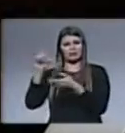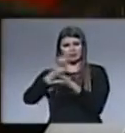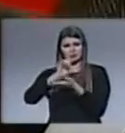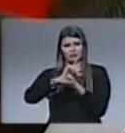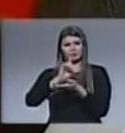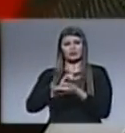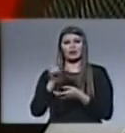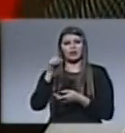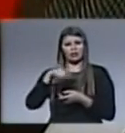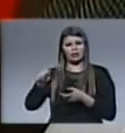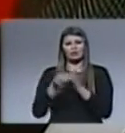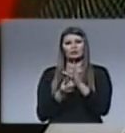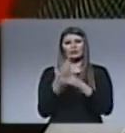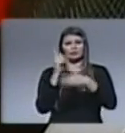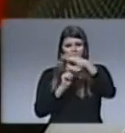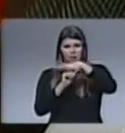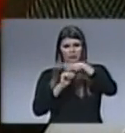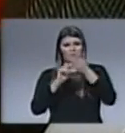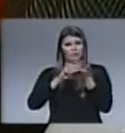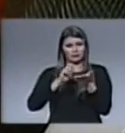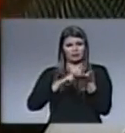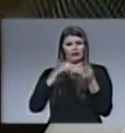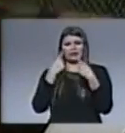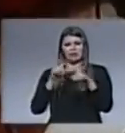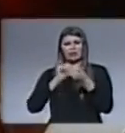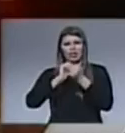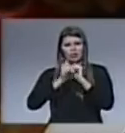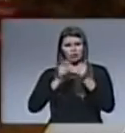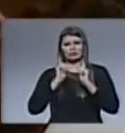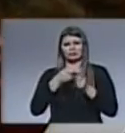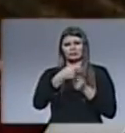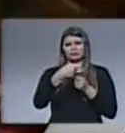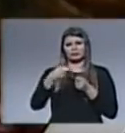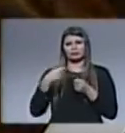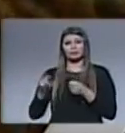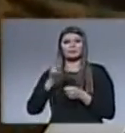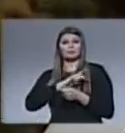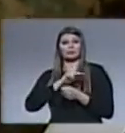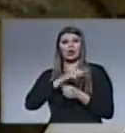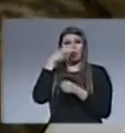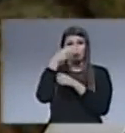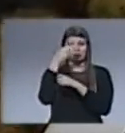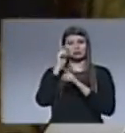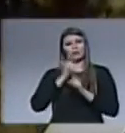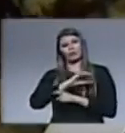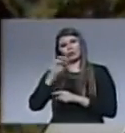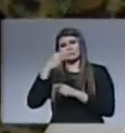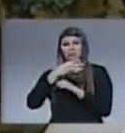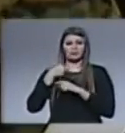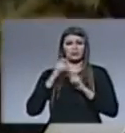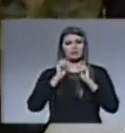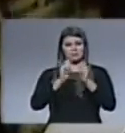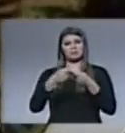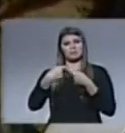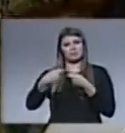Los nuevos testamentos traducidos a los diferentes idiomas también se colocan en las habitaciones de los hoteles, demoteles y otros locales